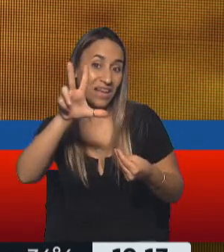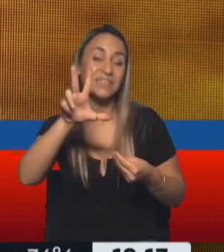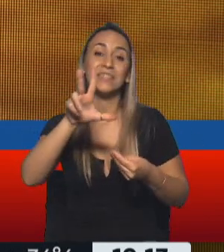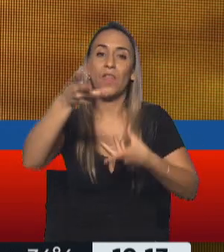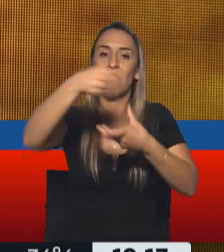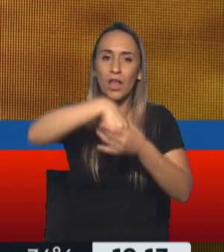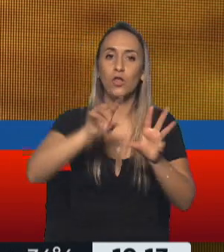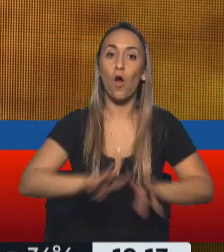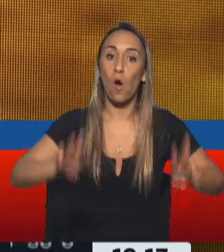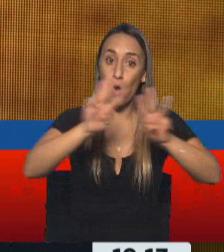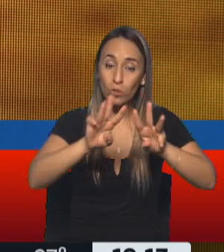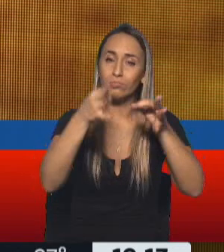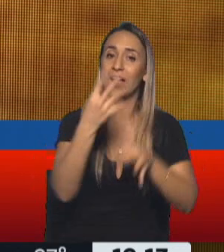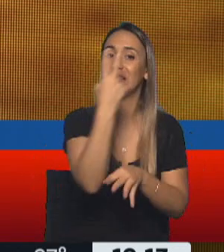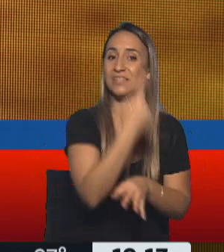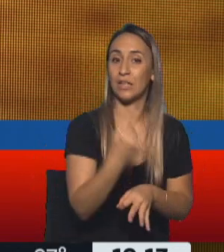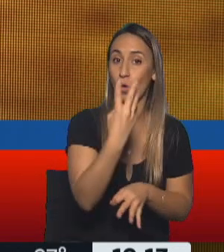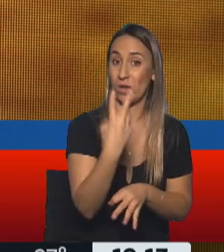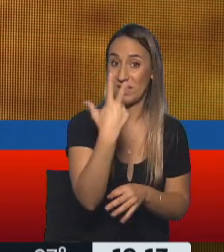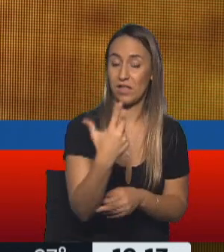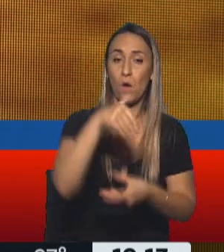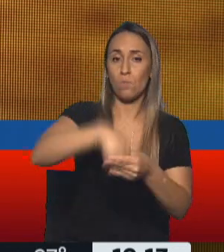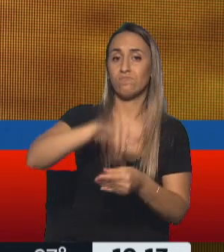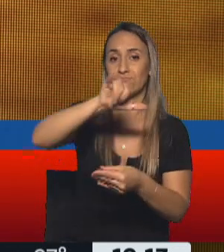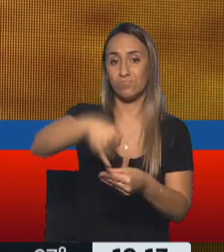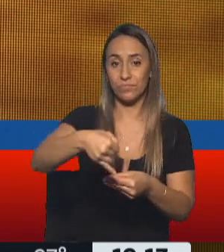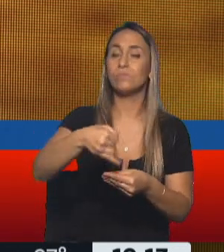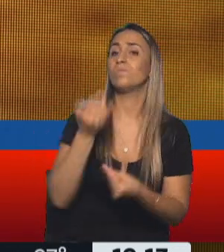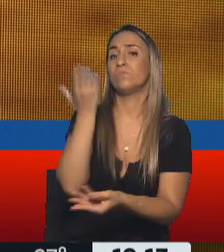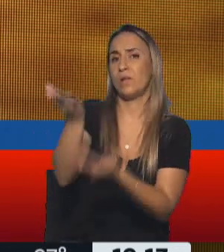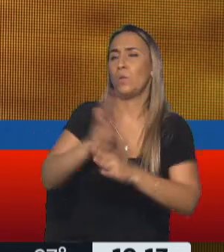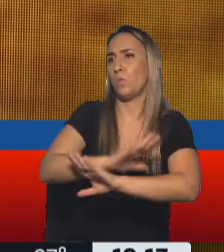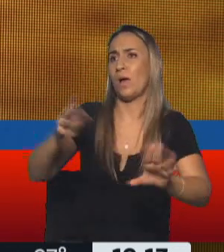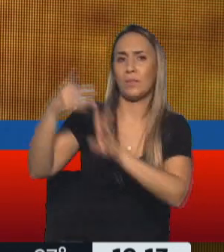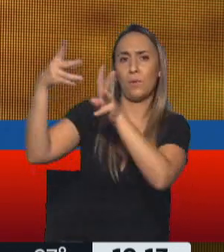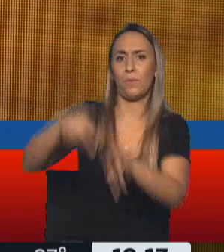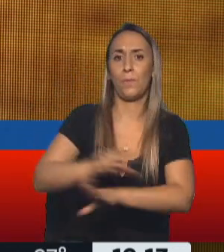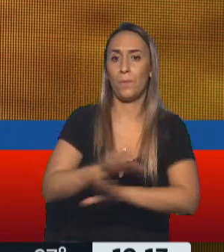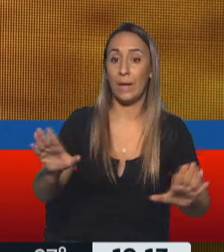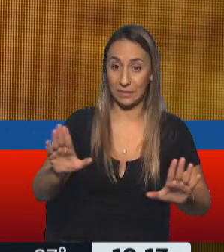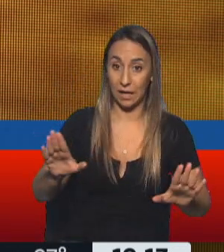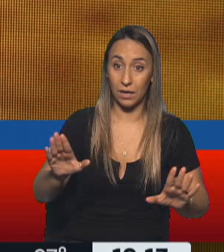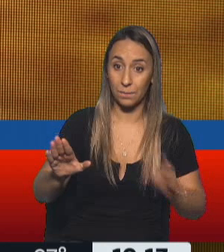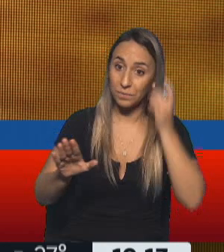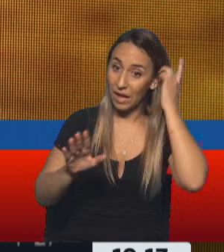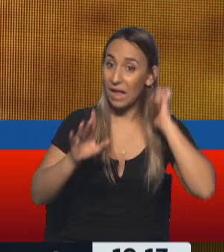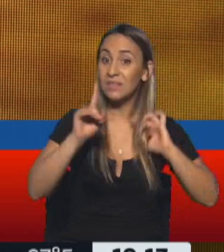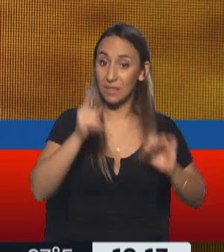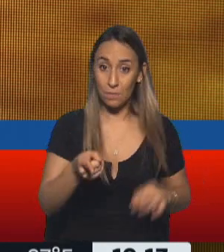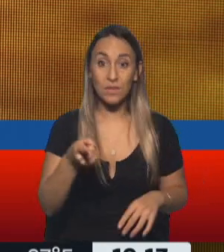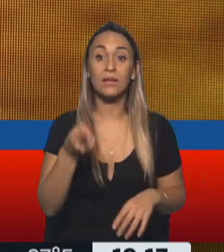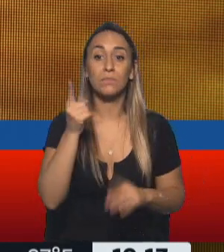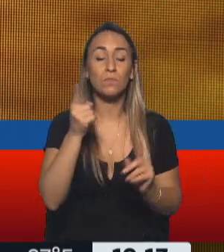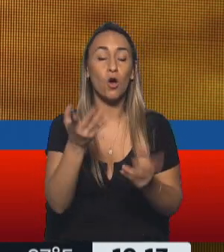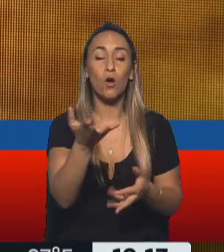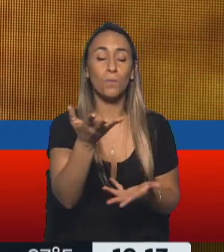también votaron a favor o pidiendo justamente un cese al fuego de Rusia. Además, también se llevó adelante el pedido que